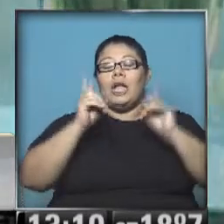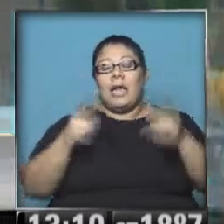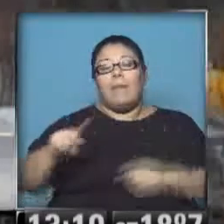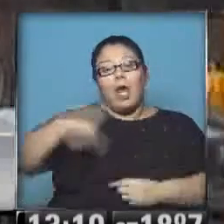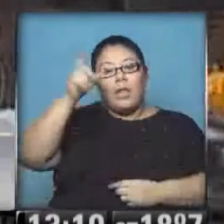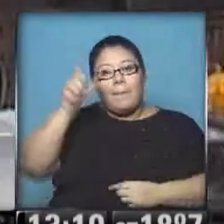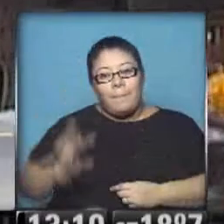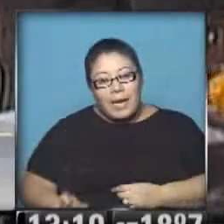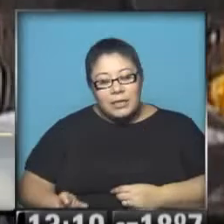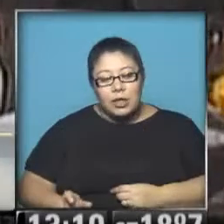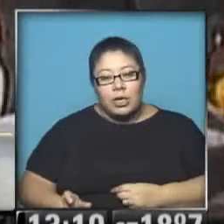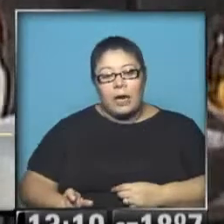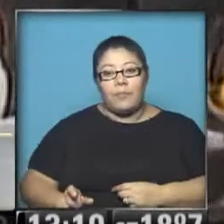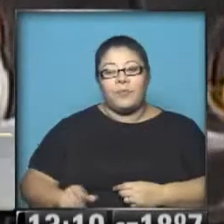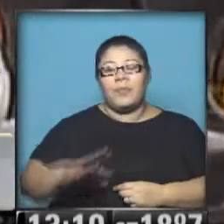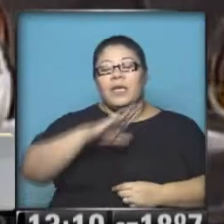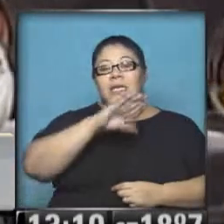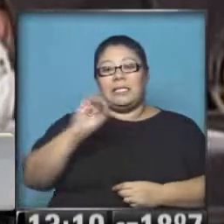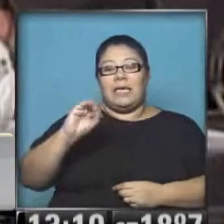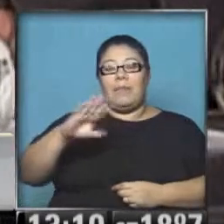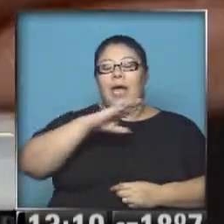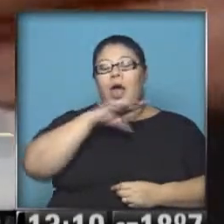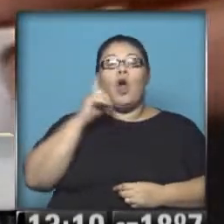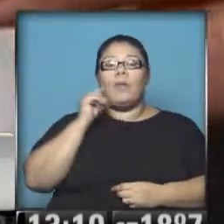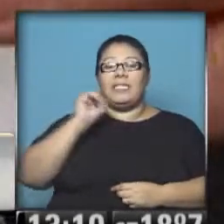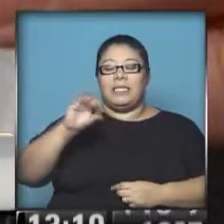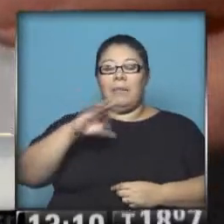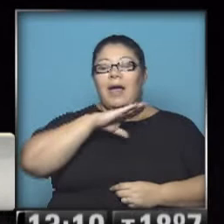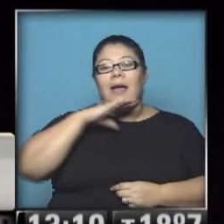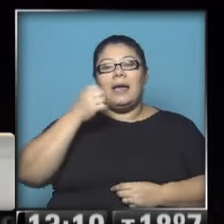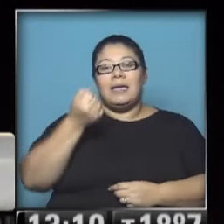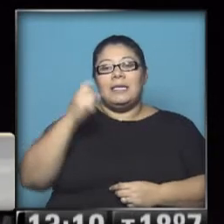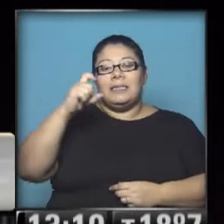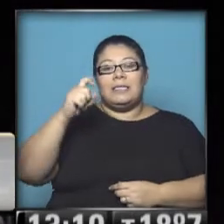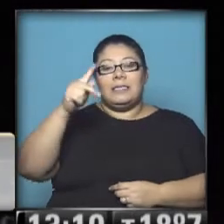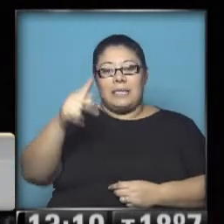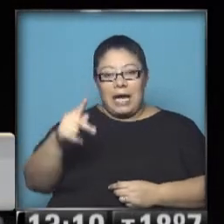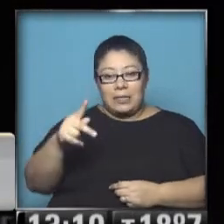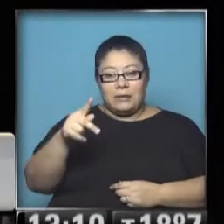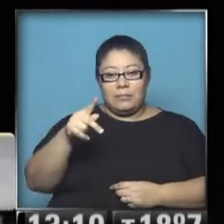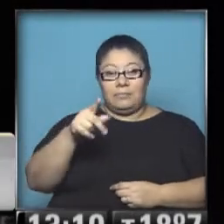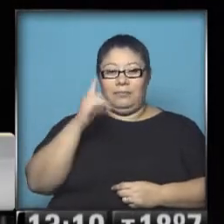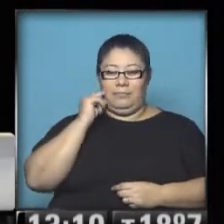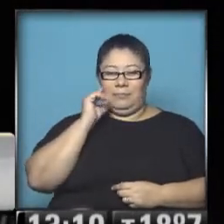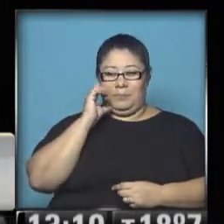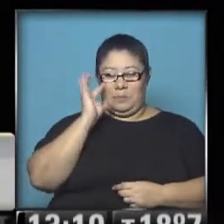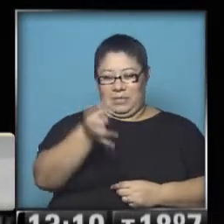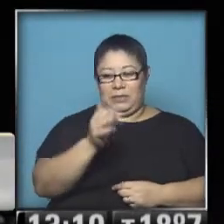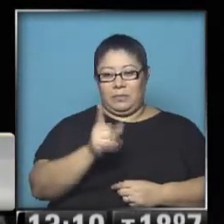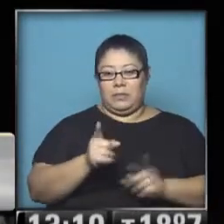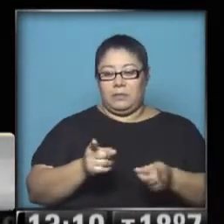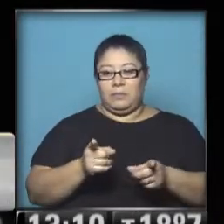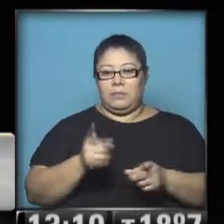silencio es Jack Warner, estamos hablando del ex vicepresidente de la FIFA, quien